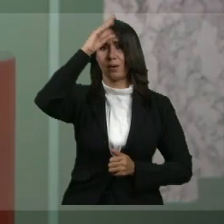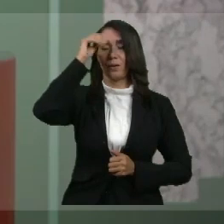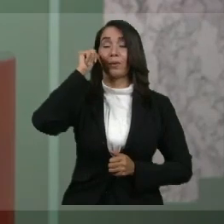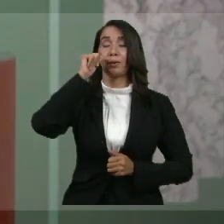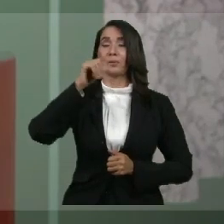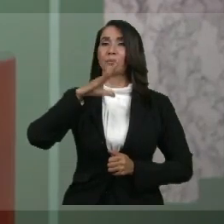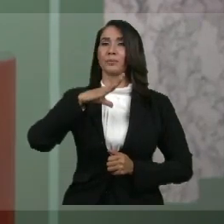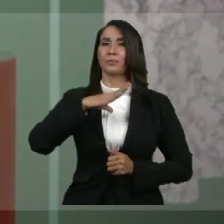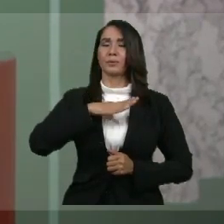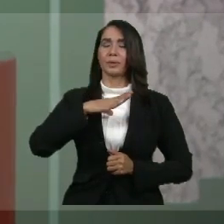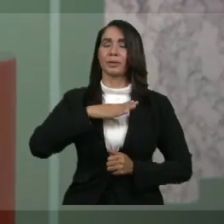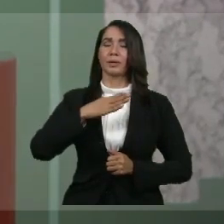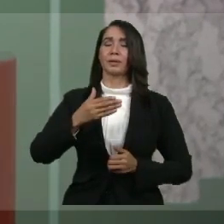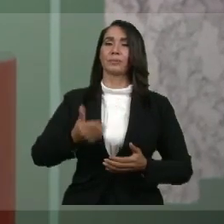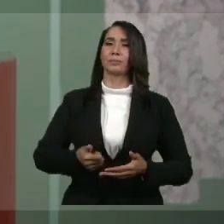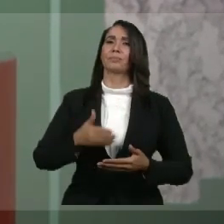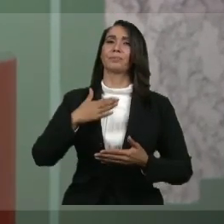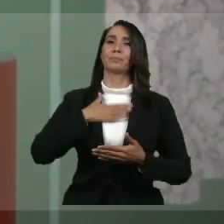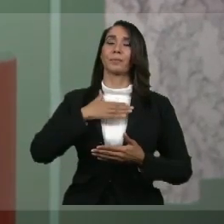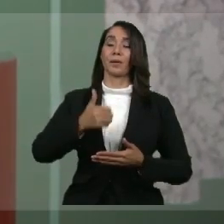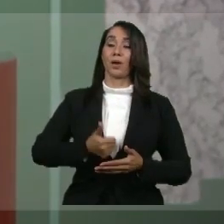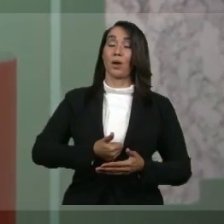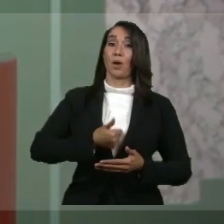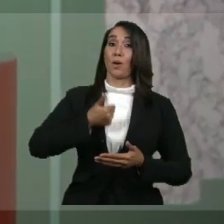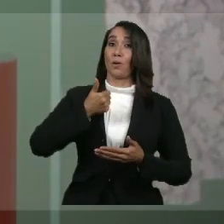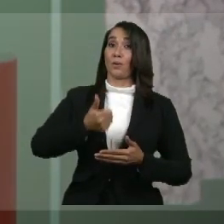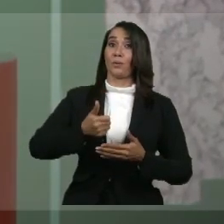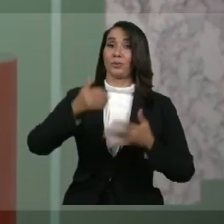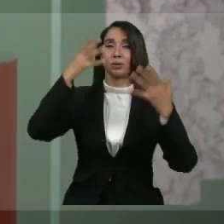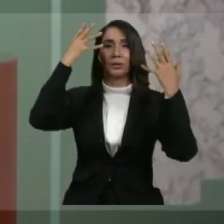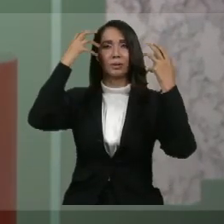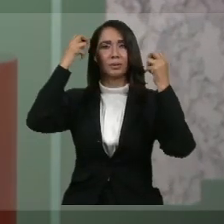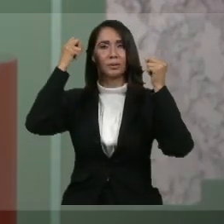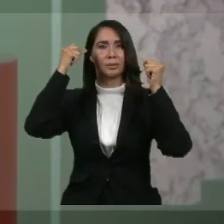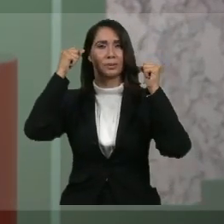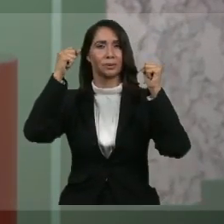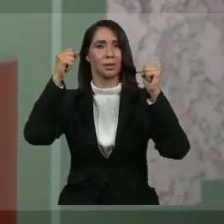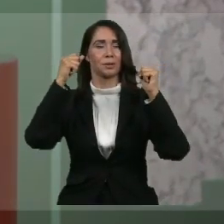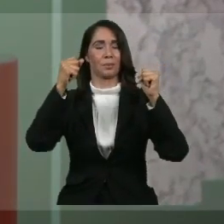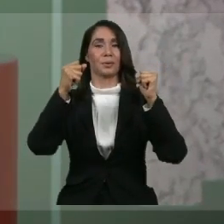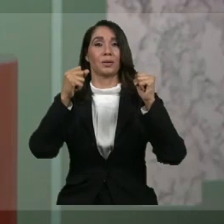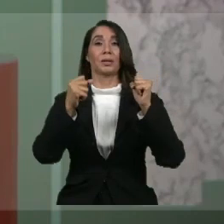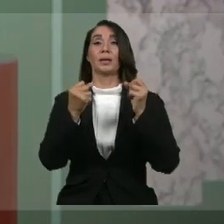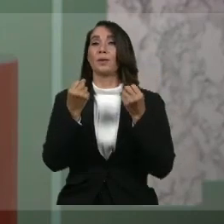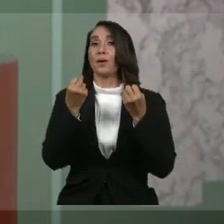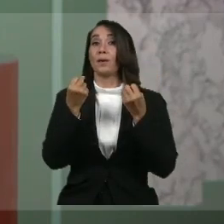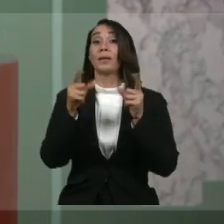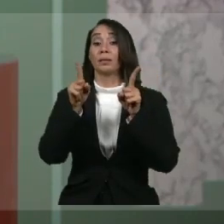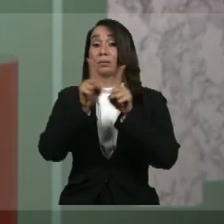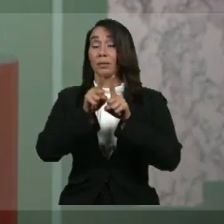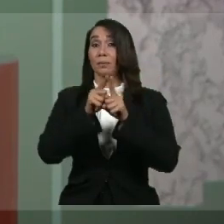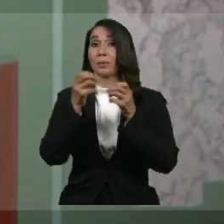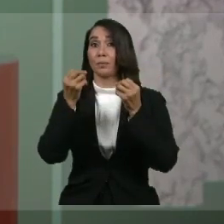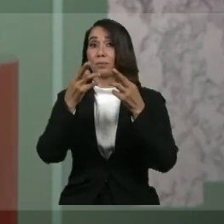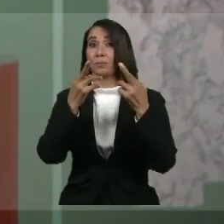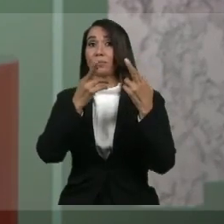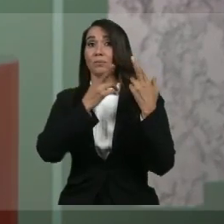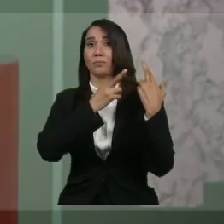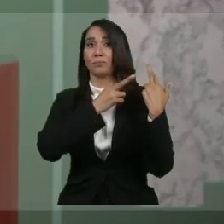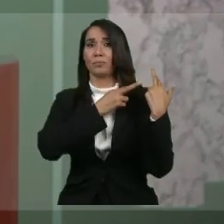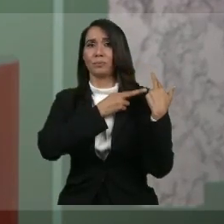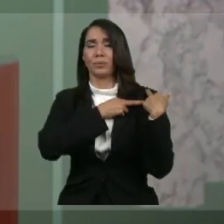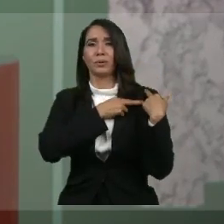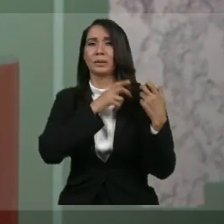es un gran orgullo ser presidente y es también un trago amargo tener que dirigirme